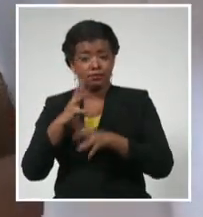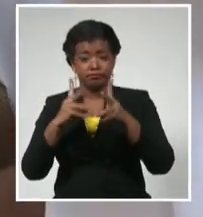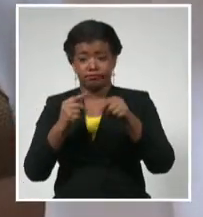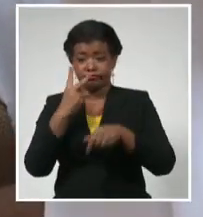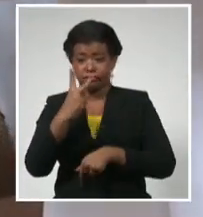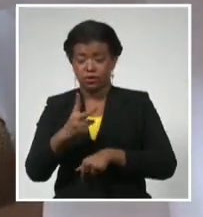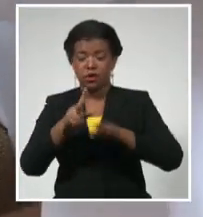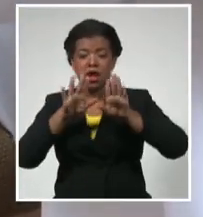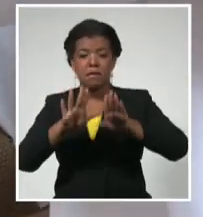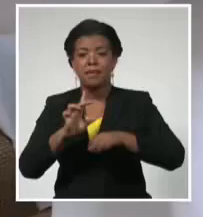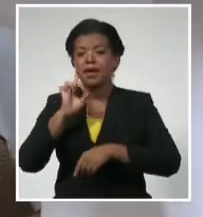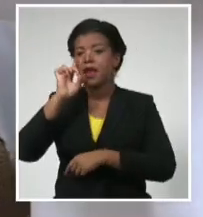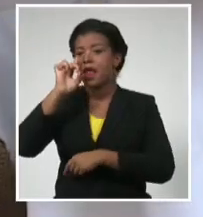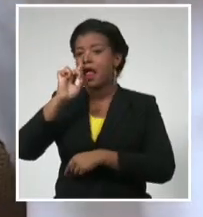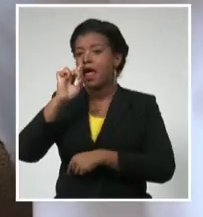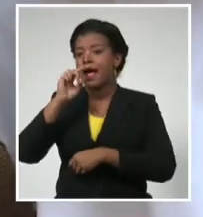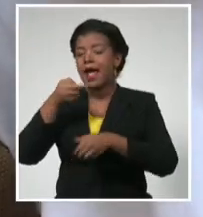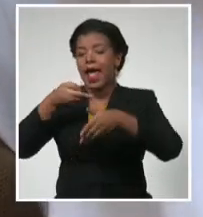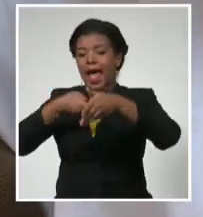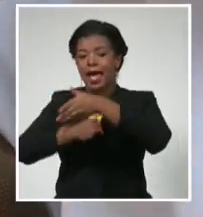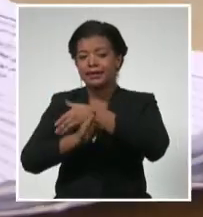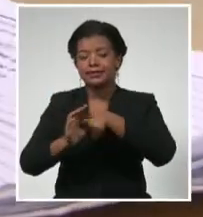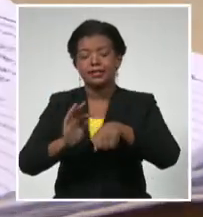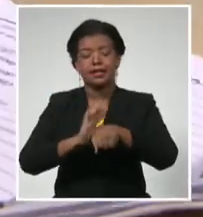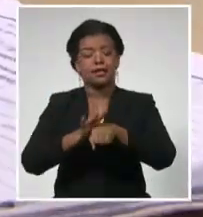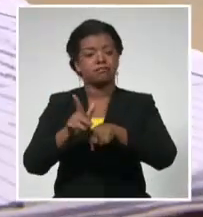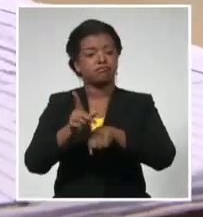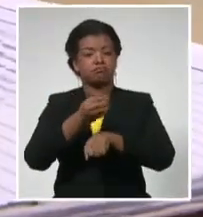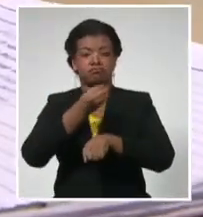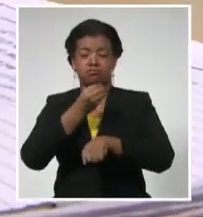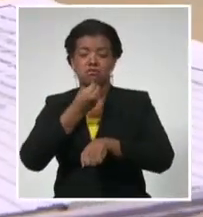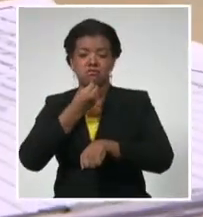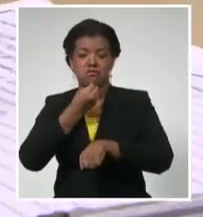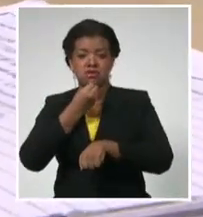respiratorio para evitar la entrada del virus y será así el candidato vacunal para la población.